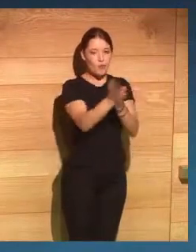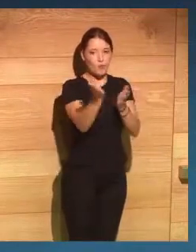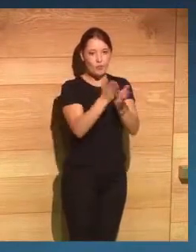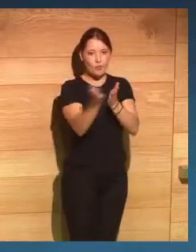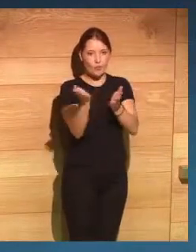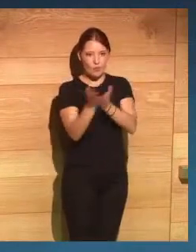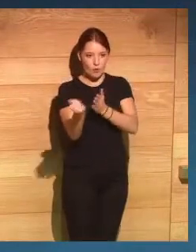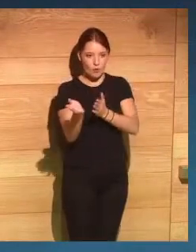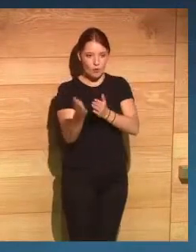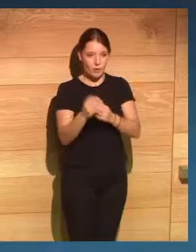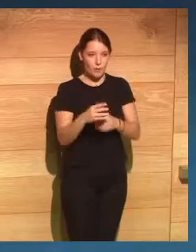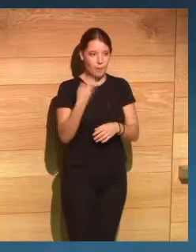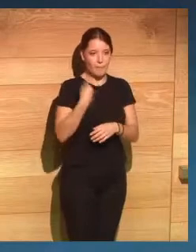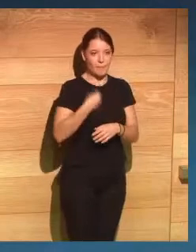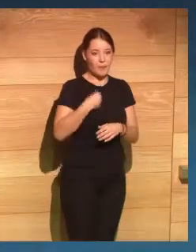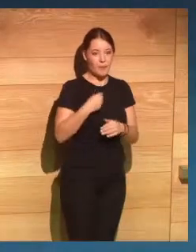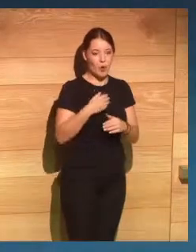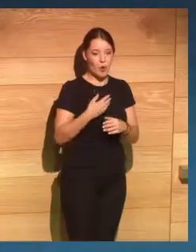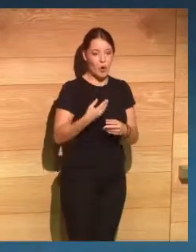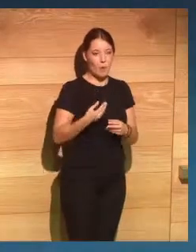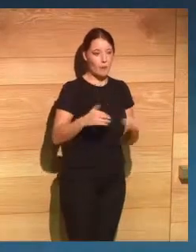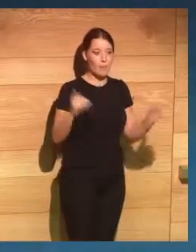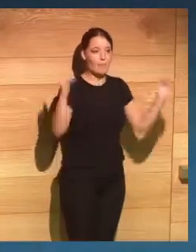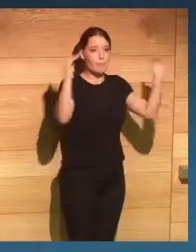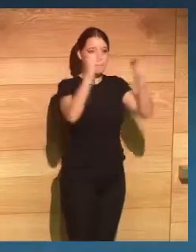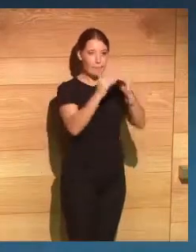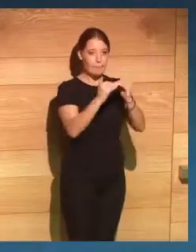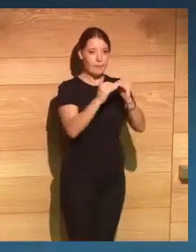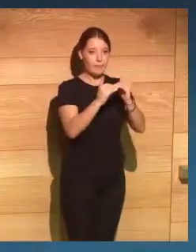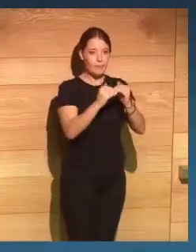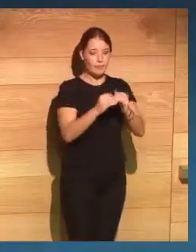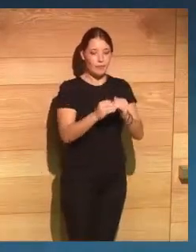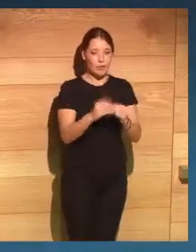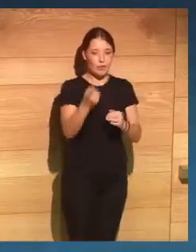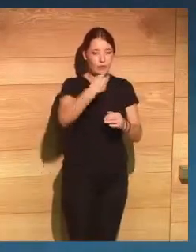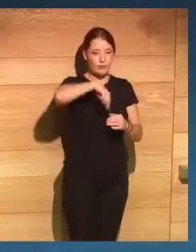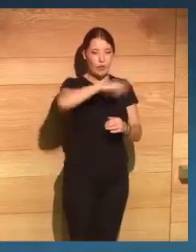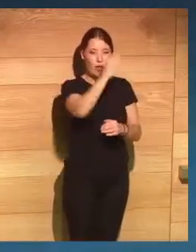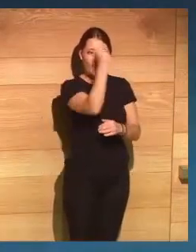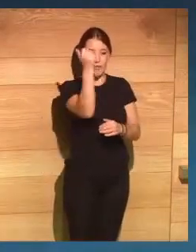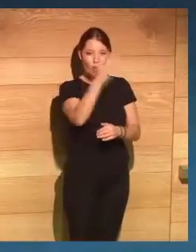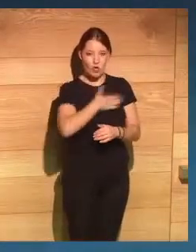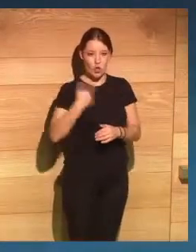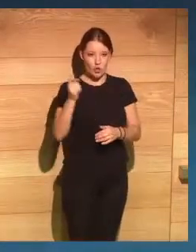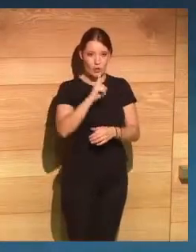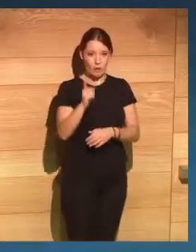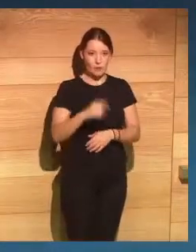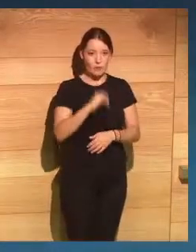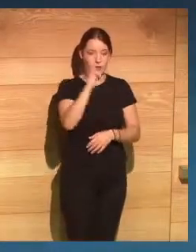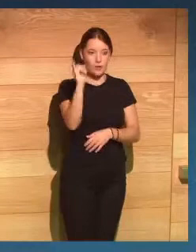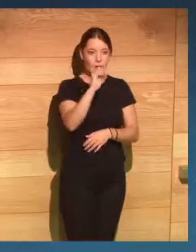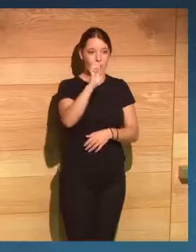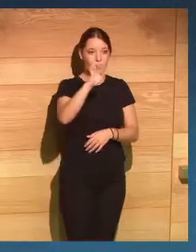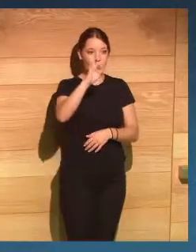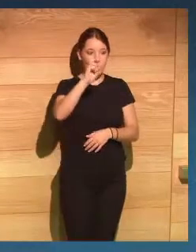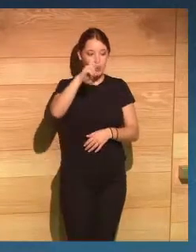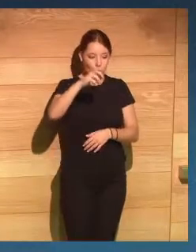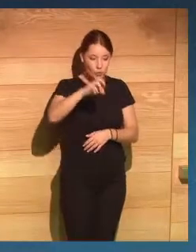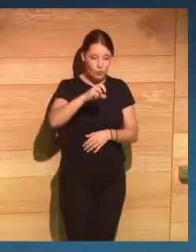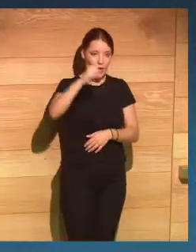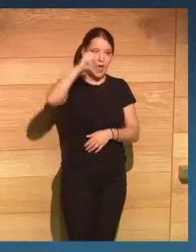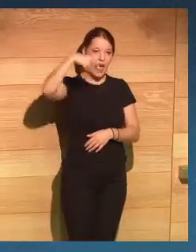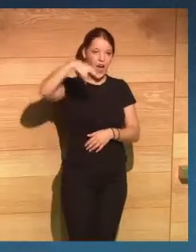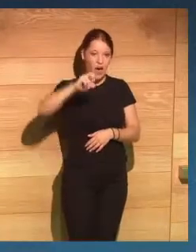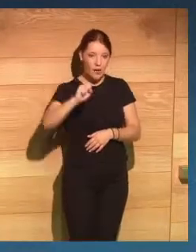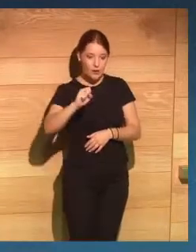paritario en el consejo que también lo forman y no quiero olvidarme de ellos también Jesús Mercader Ana de la Puebla que también es cadera de